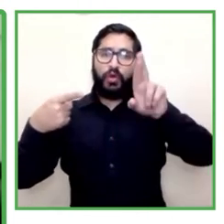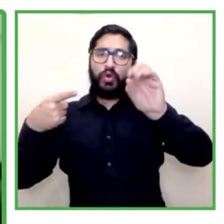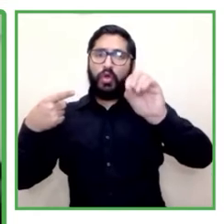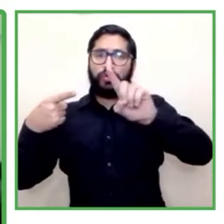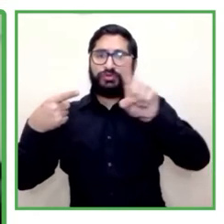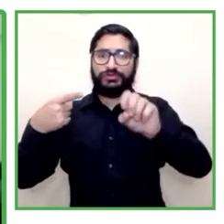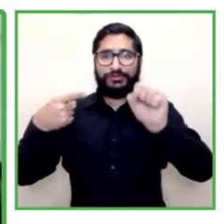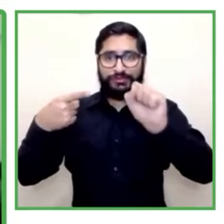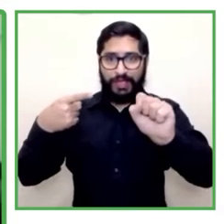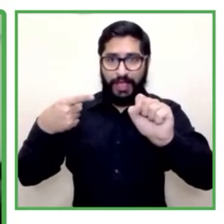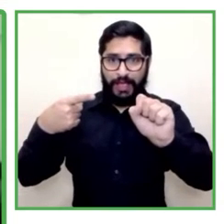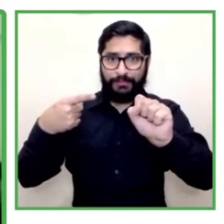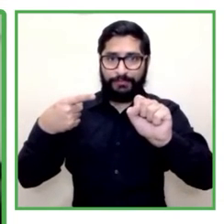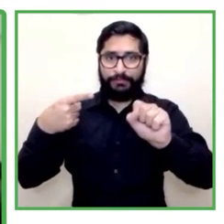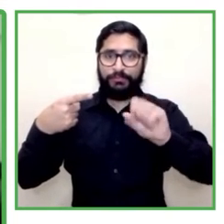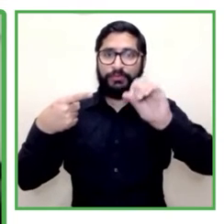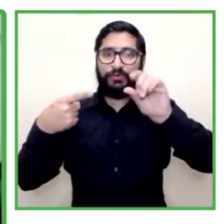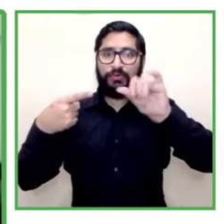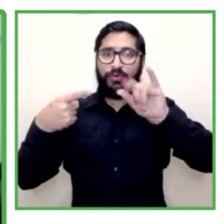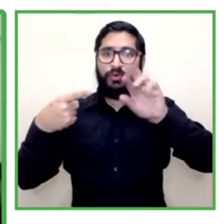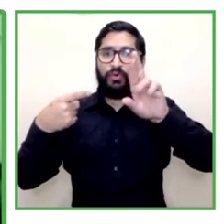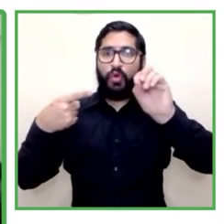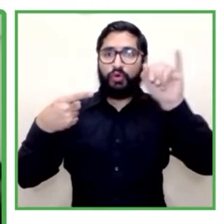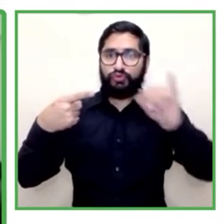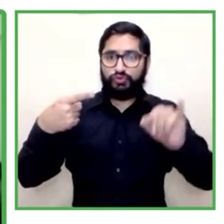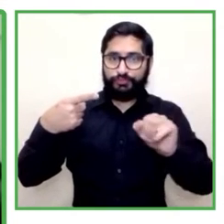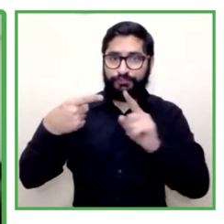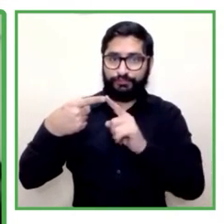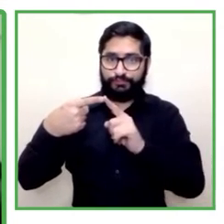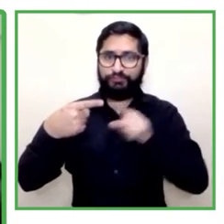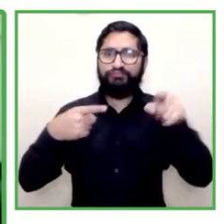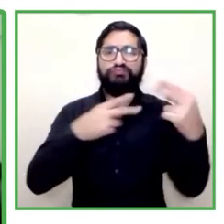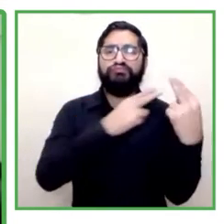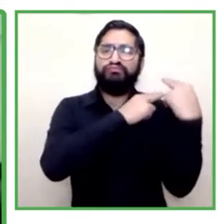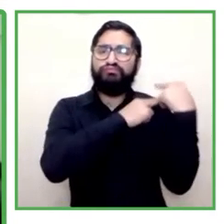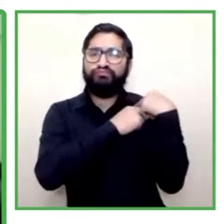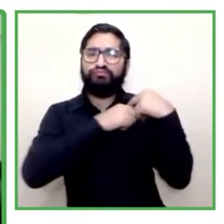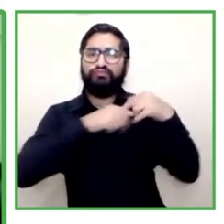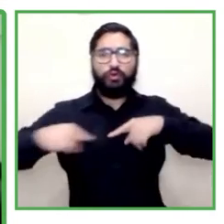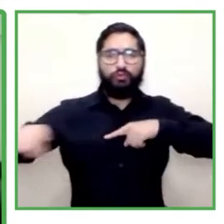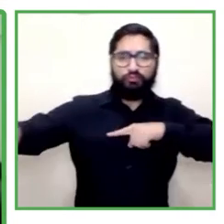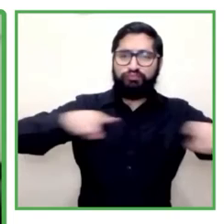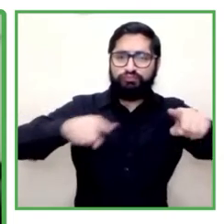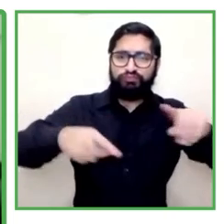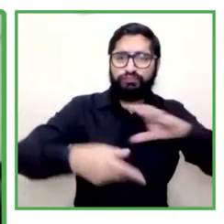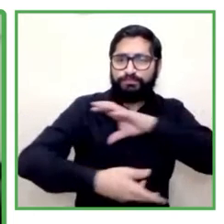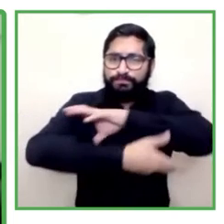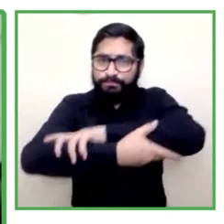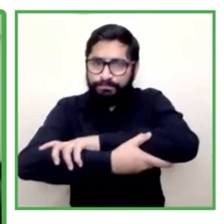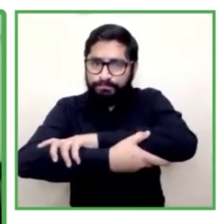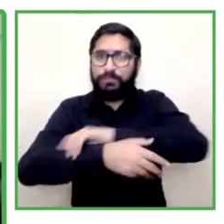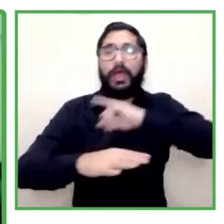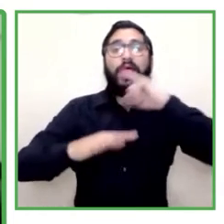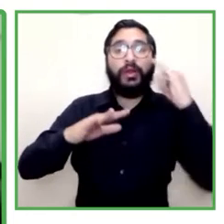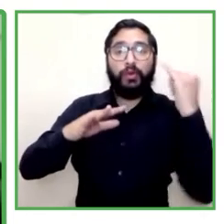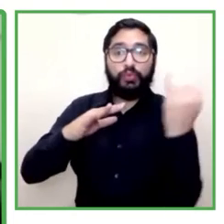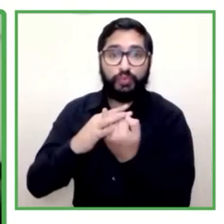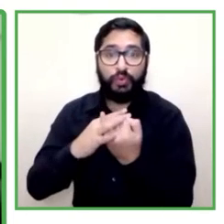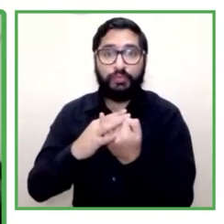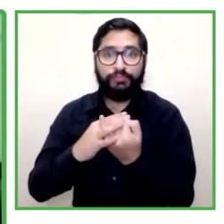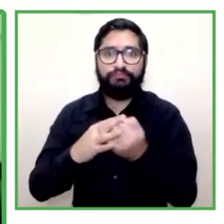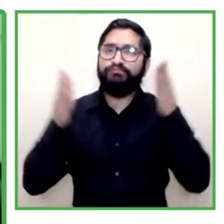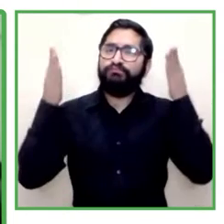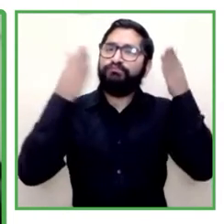que Rosa María es coordinadora de la Medalla Inclusiva del Programa Emplea del Ministerio del Trabajo y Seguridad